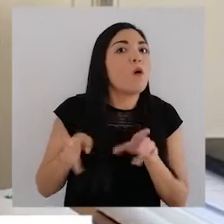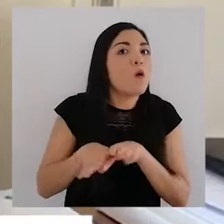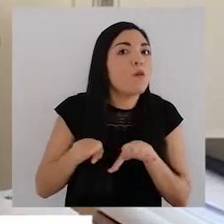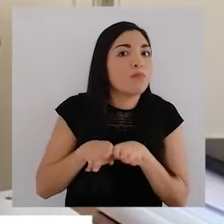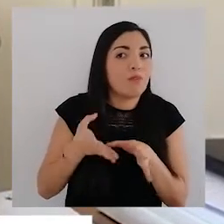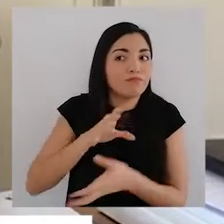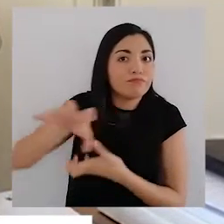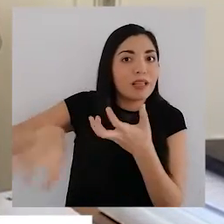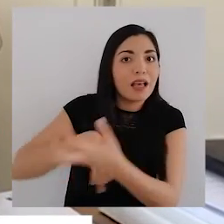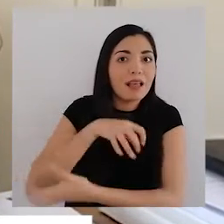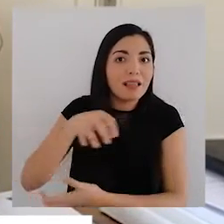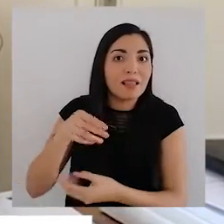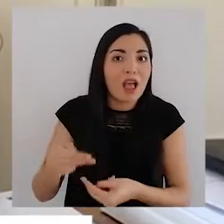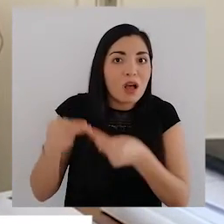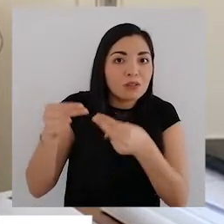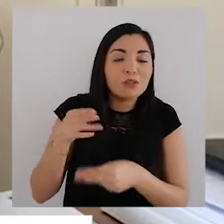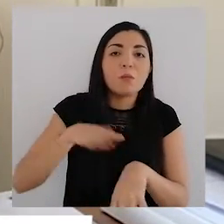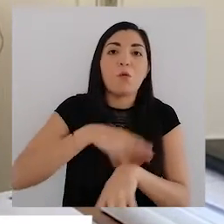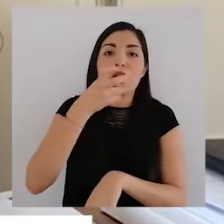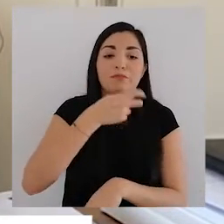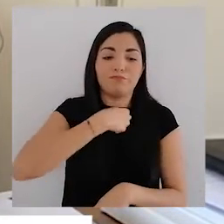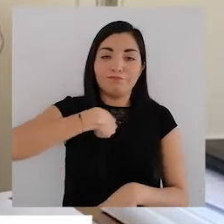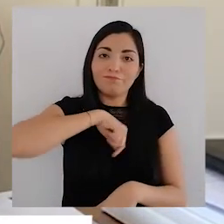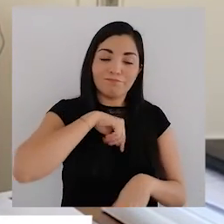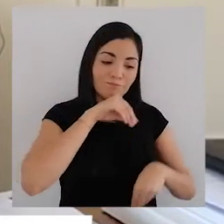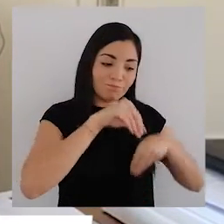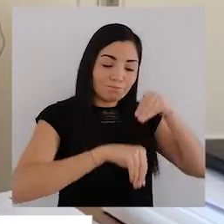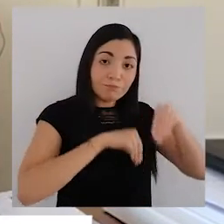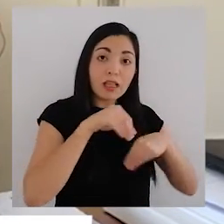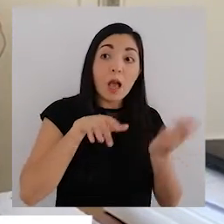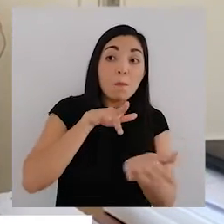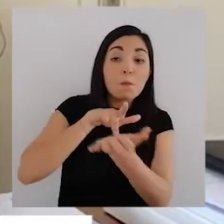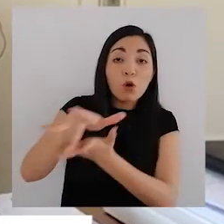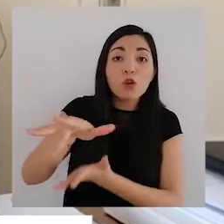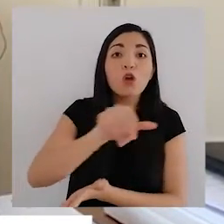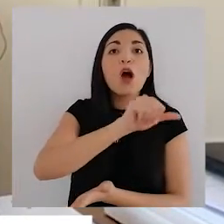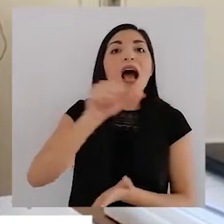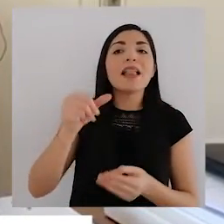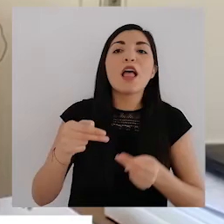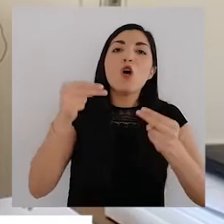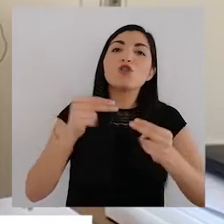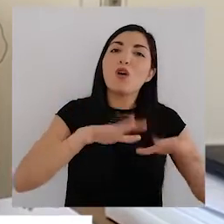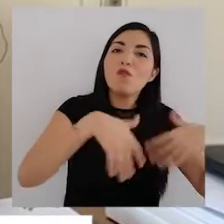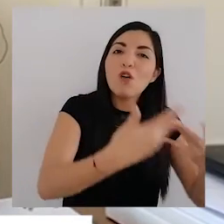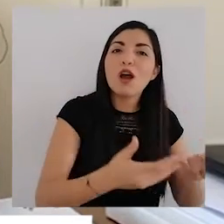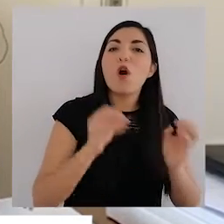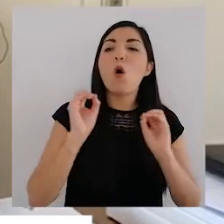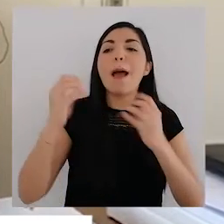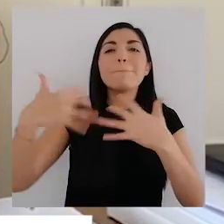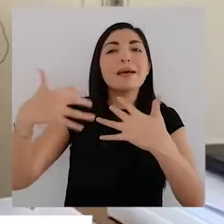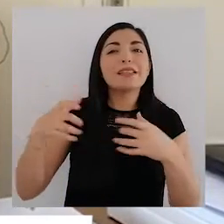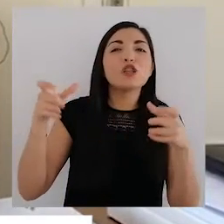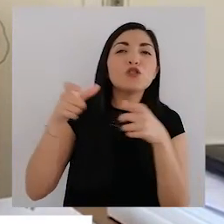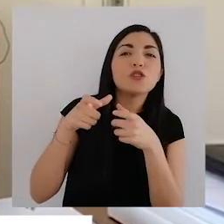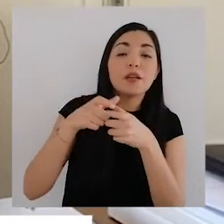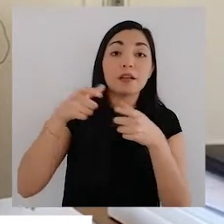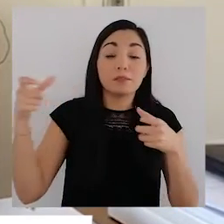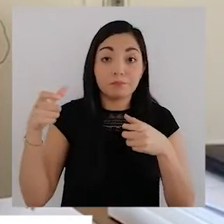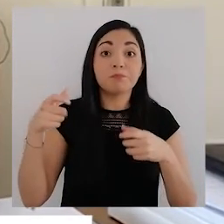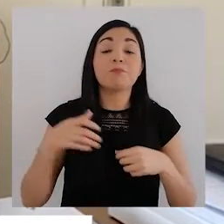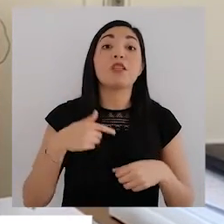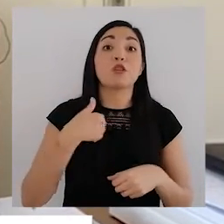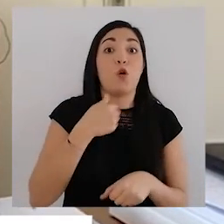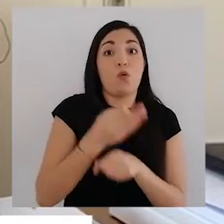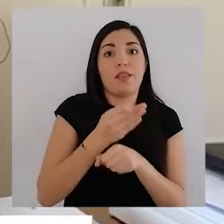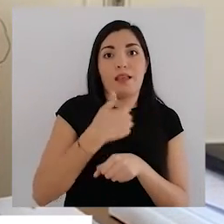eso dispusimos de toda una agenda de apoyos a los comerciantes y a los micro y pequeños empresarios. Quiero anunciarles que ahorita en reunión de